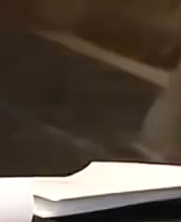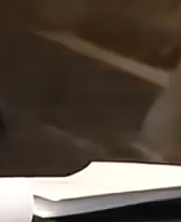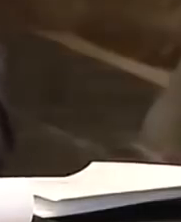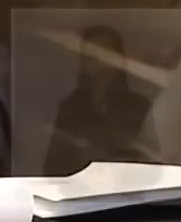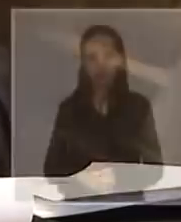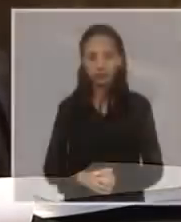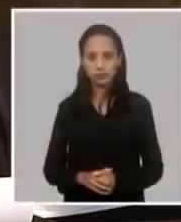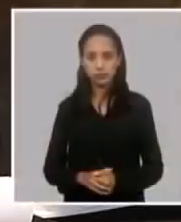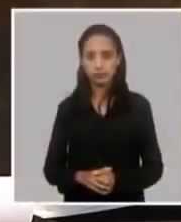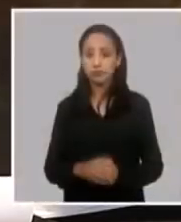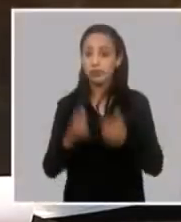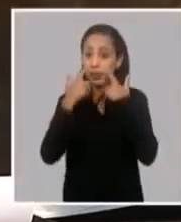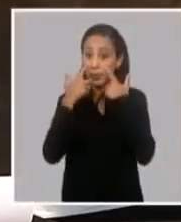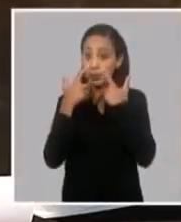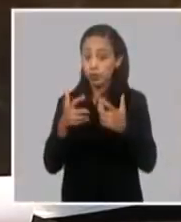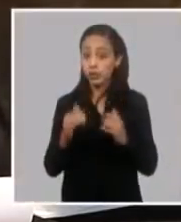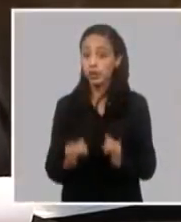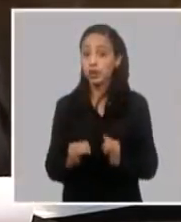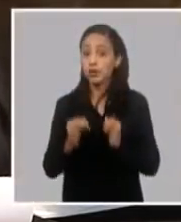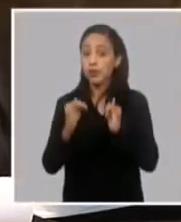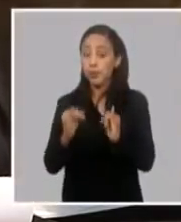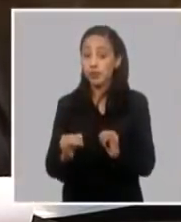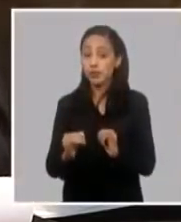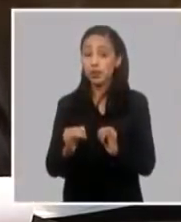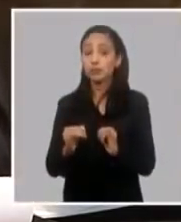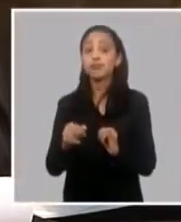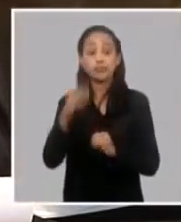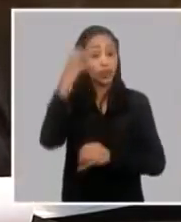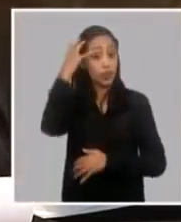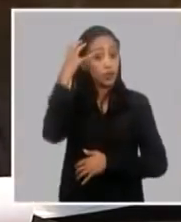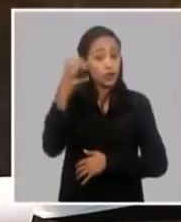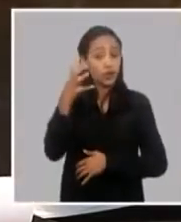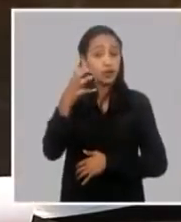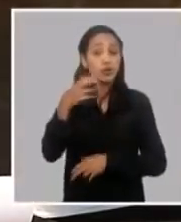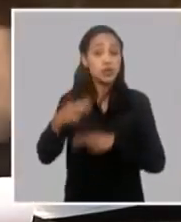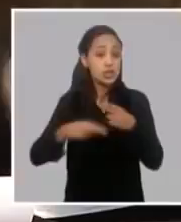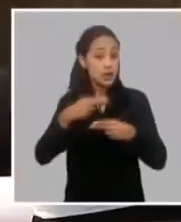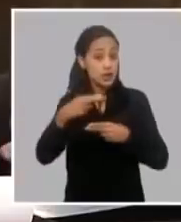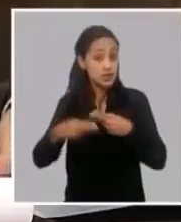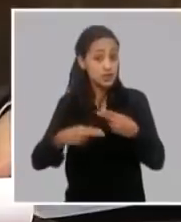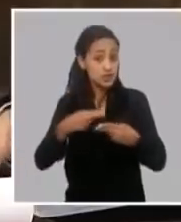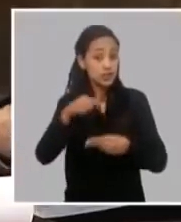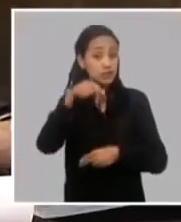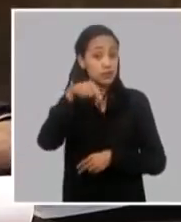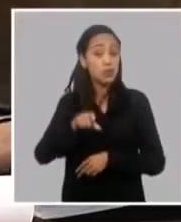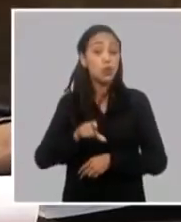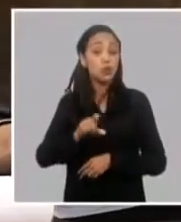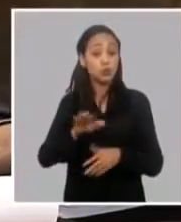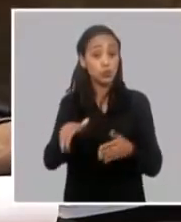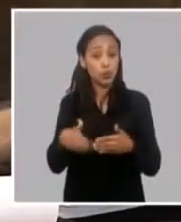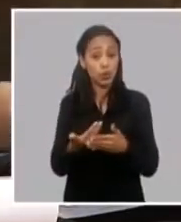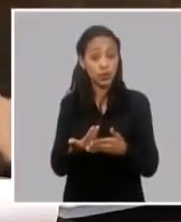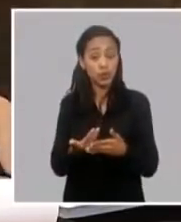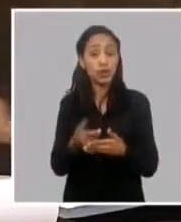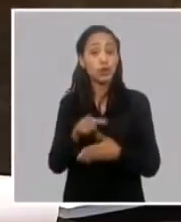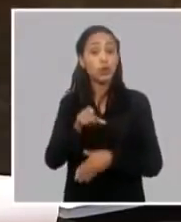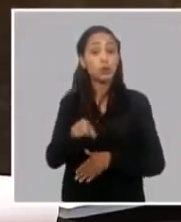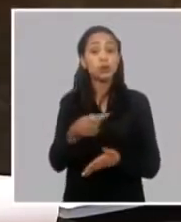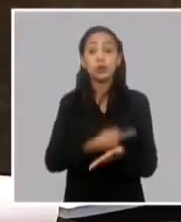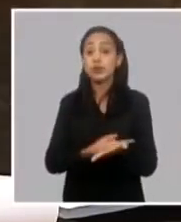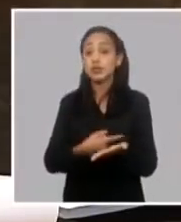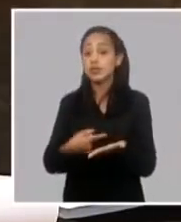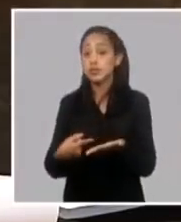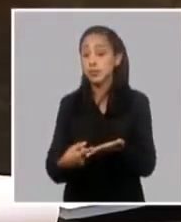Bueno, importante información que se ha dado desde el gobierno sobre acciones concretas que se han venido adoptando en los últimos días, en las últimas semanas